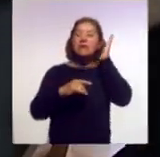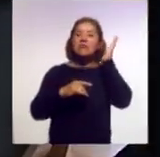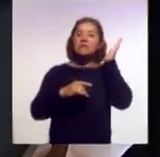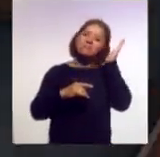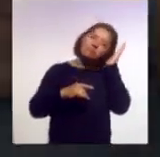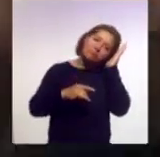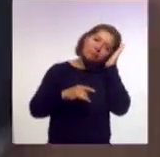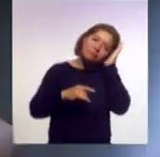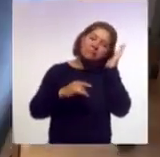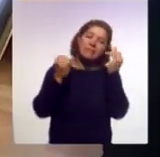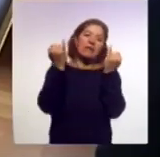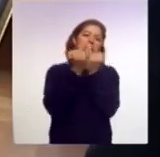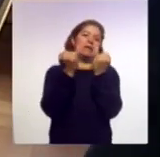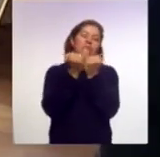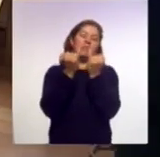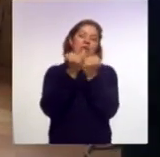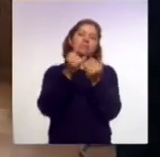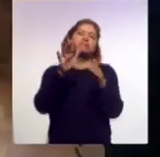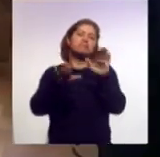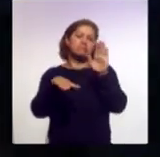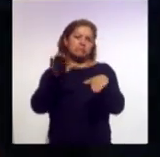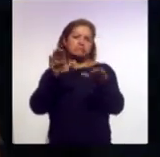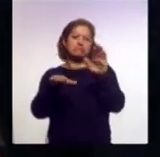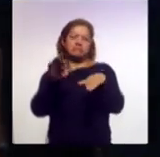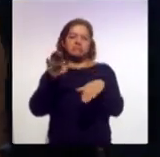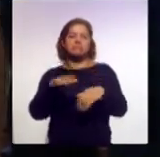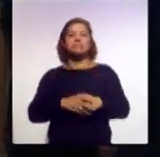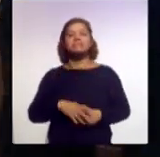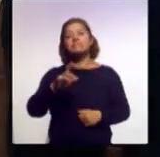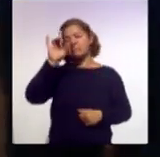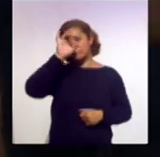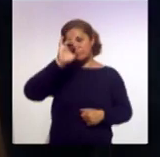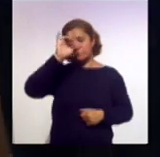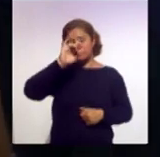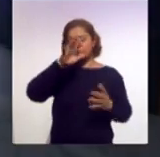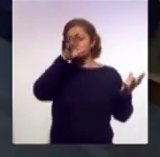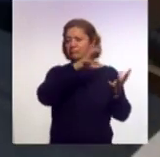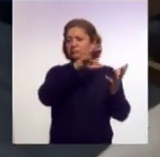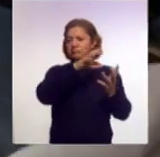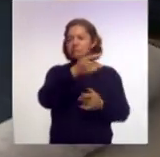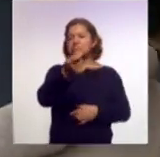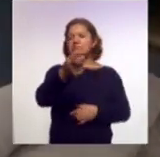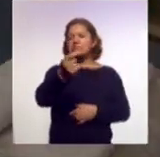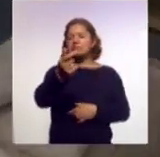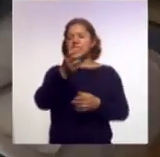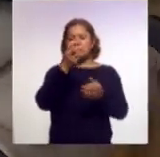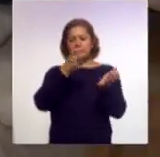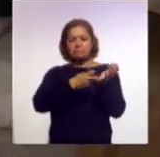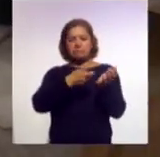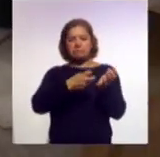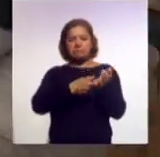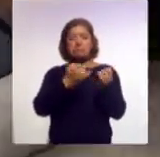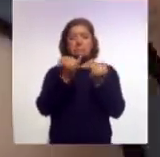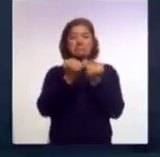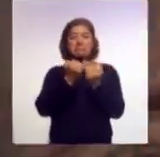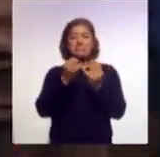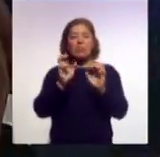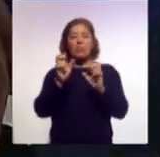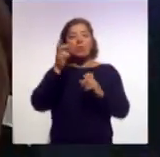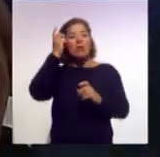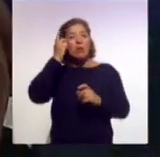se lastima el cuello explica que es aconsejable tener una almohada semirrígida y distribuir las cargas de peso al dormir